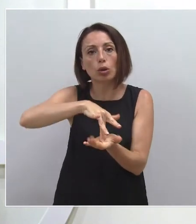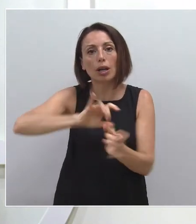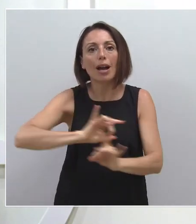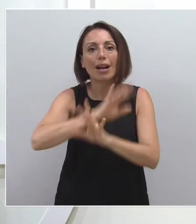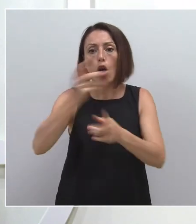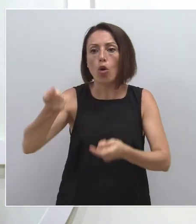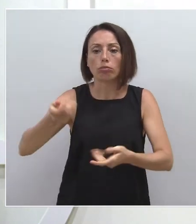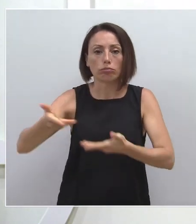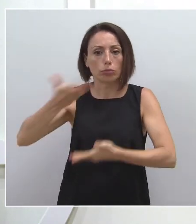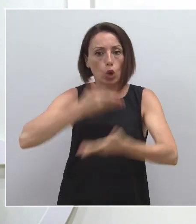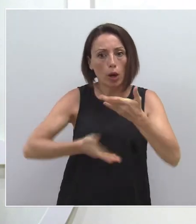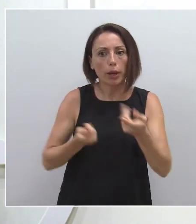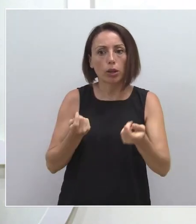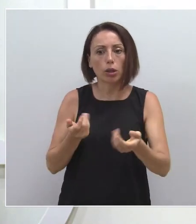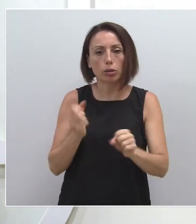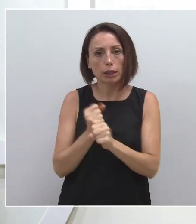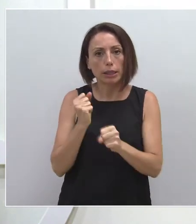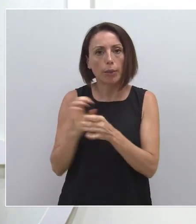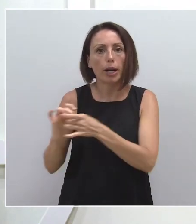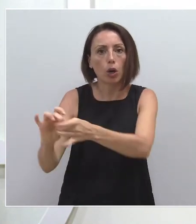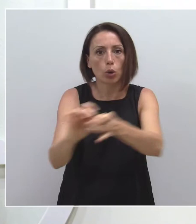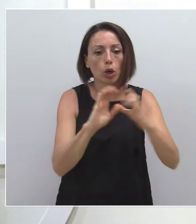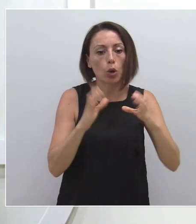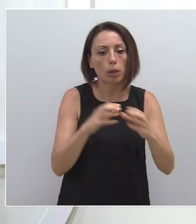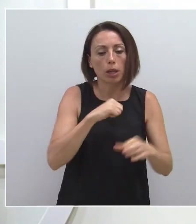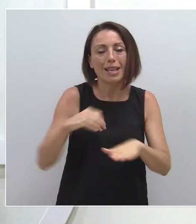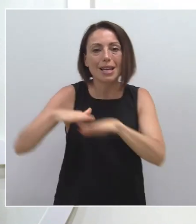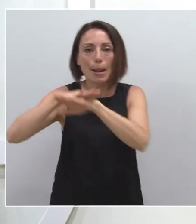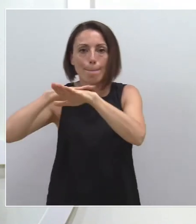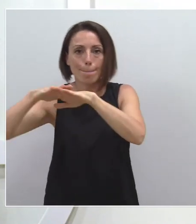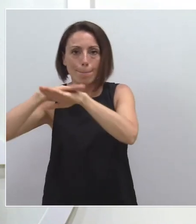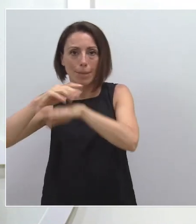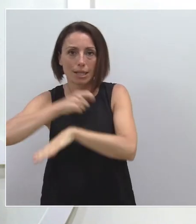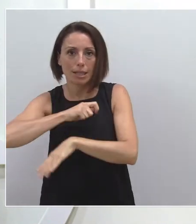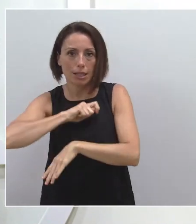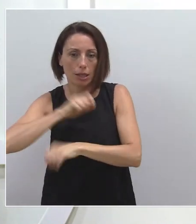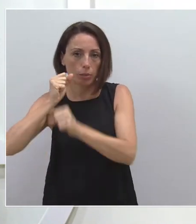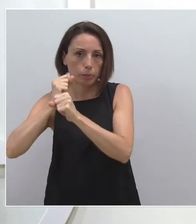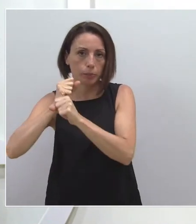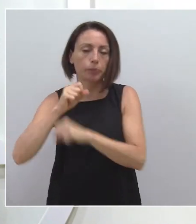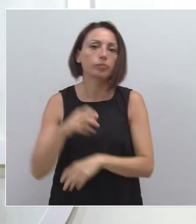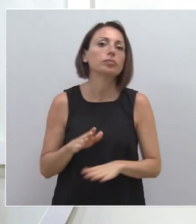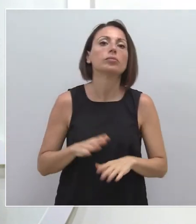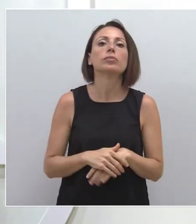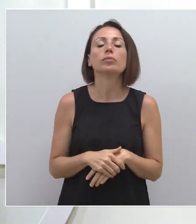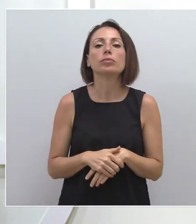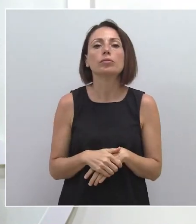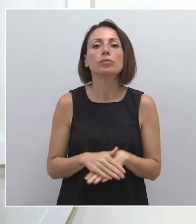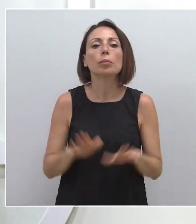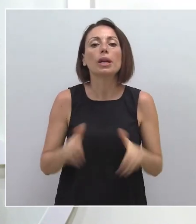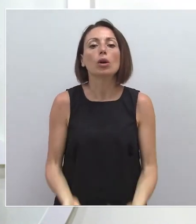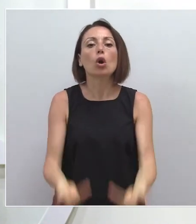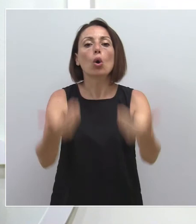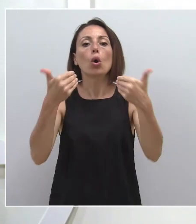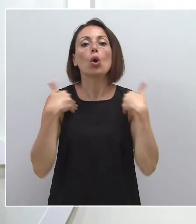coordinación entre la comunidad autónoma y el Ministerio en todo lo que podamos colaborar. Pero la competencia